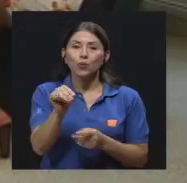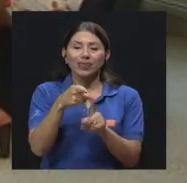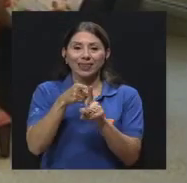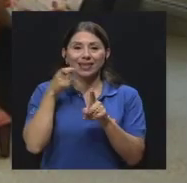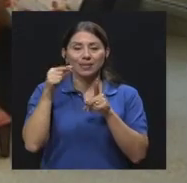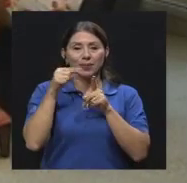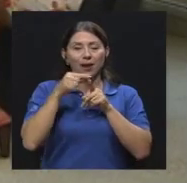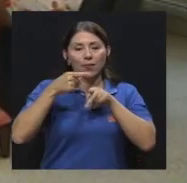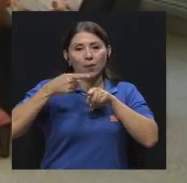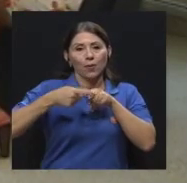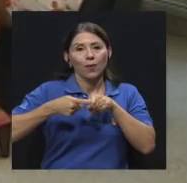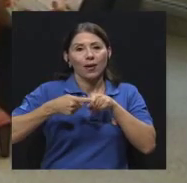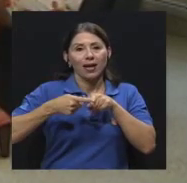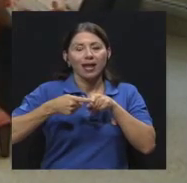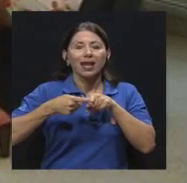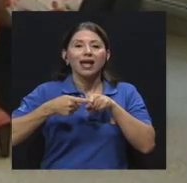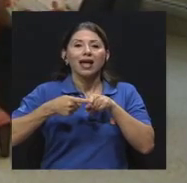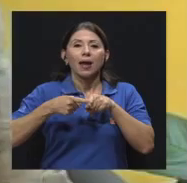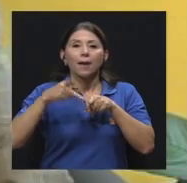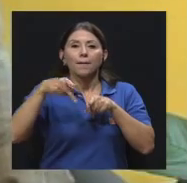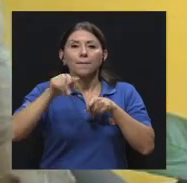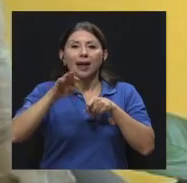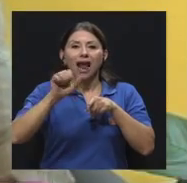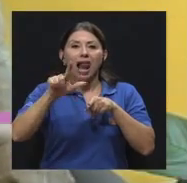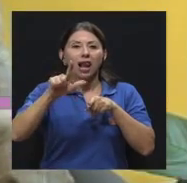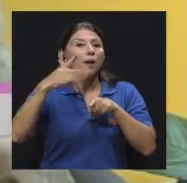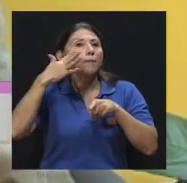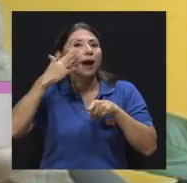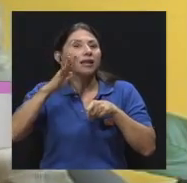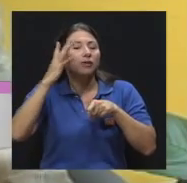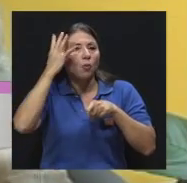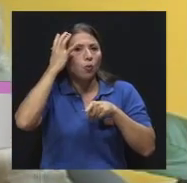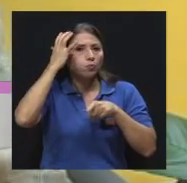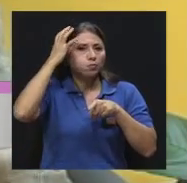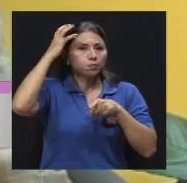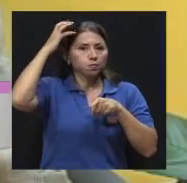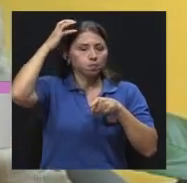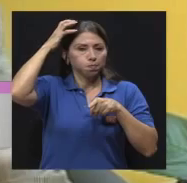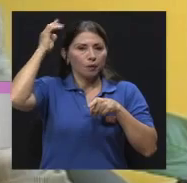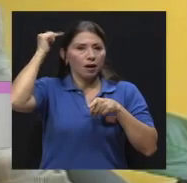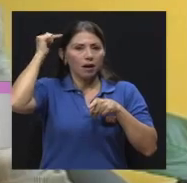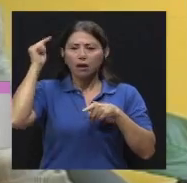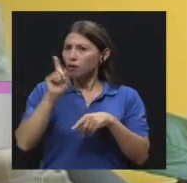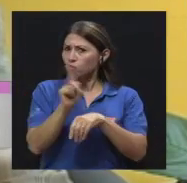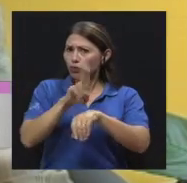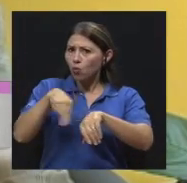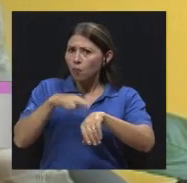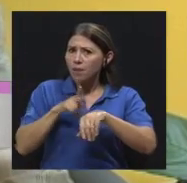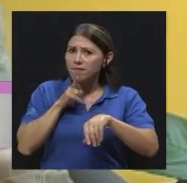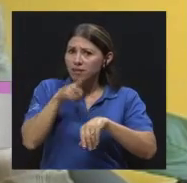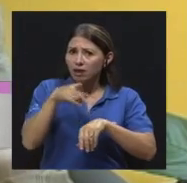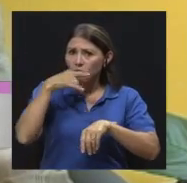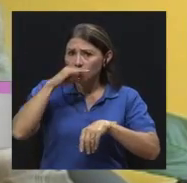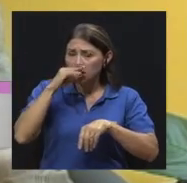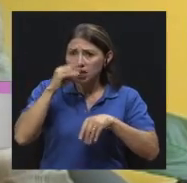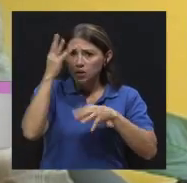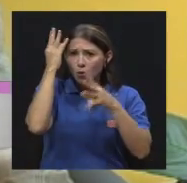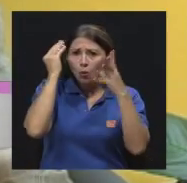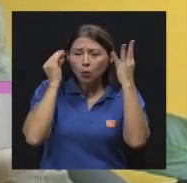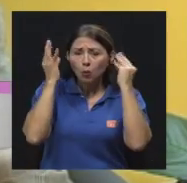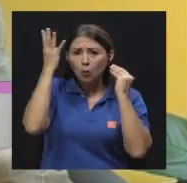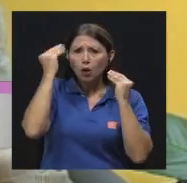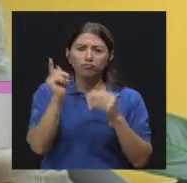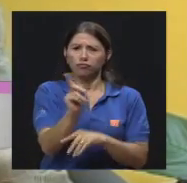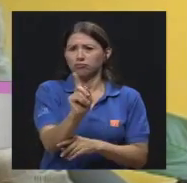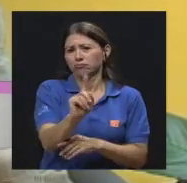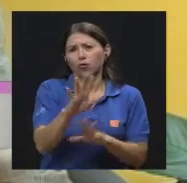panal, parece un panal que tienen en la cabeza. Y que no es normal, ¿verdad? Que a un niño se le caiga el pelo en alguna zona. Realmente son